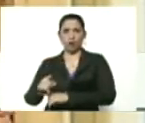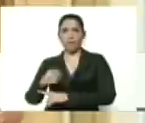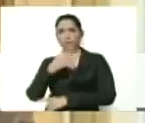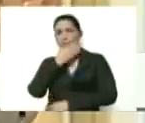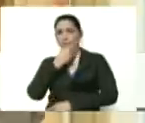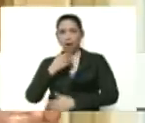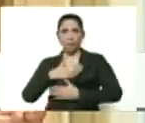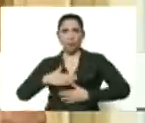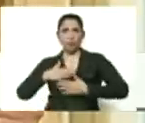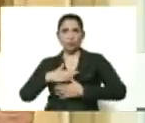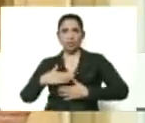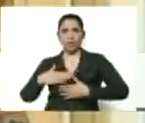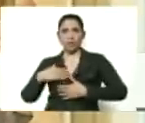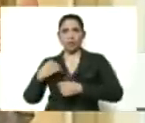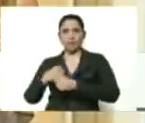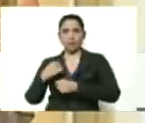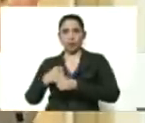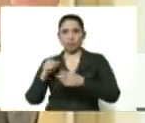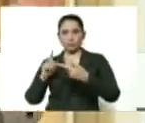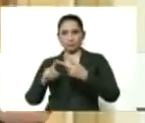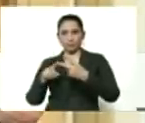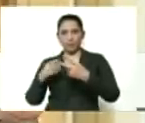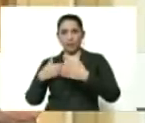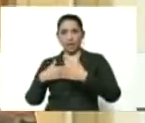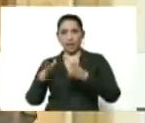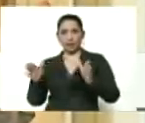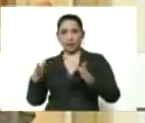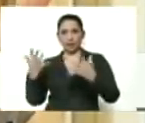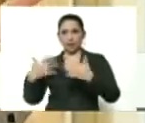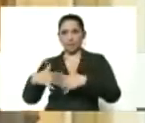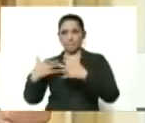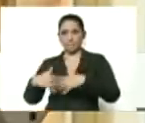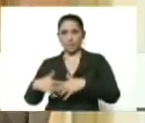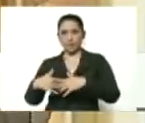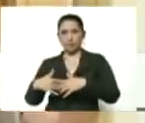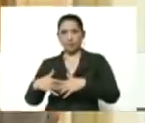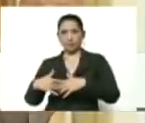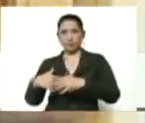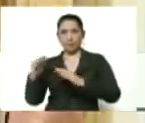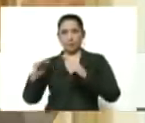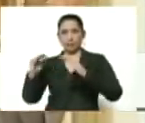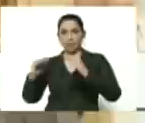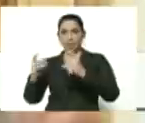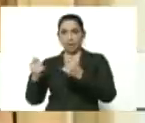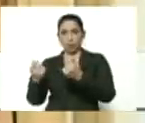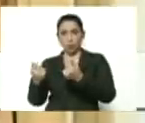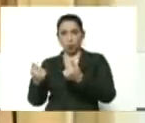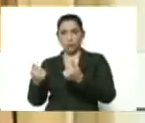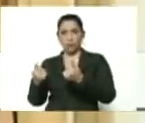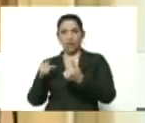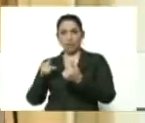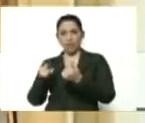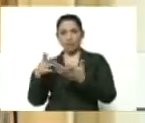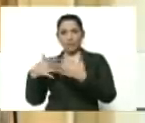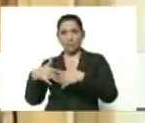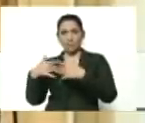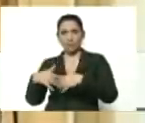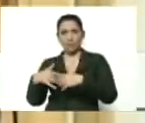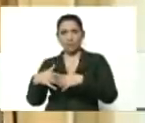empleo, en segundo lugar, garantizar la empresa, la estabilidad financiera y económica de esa empresa